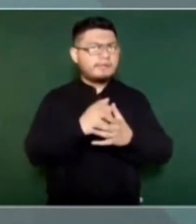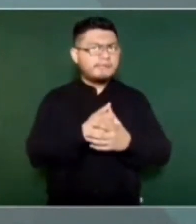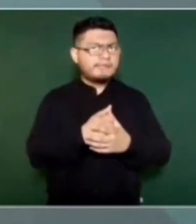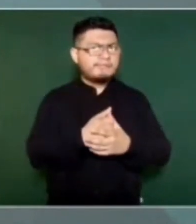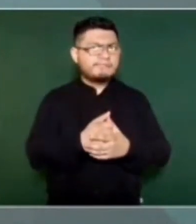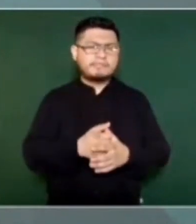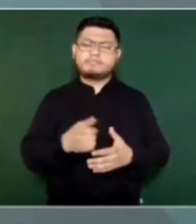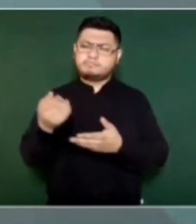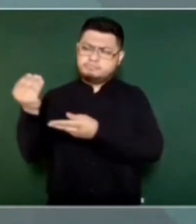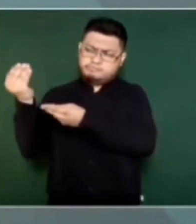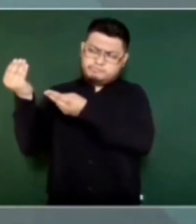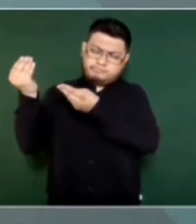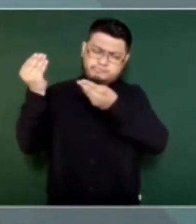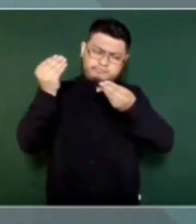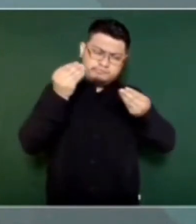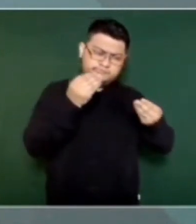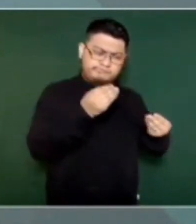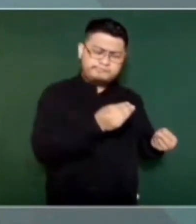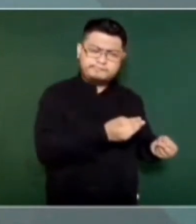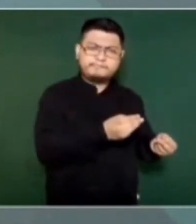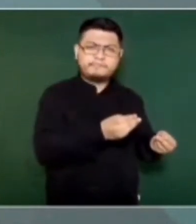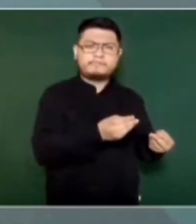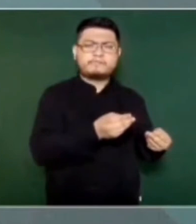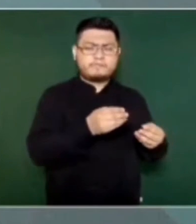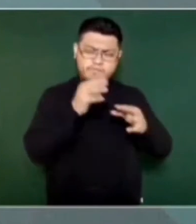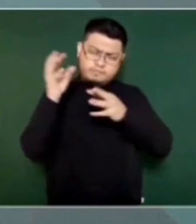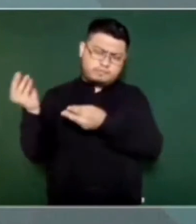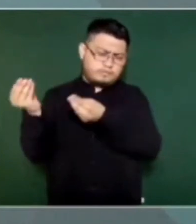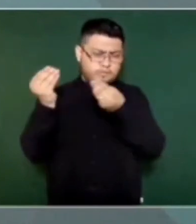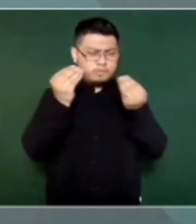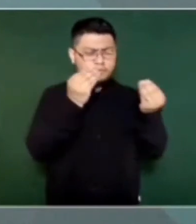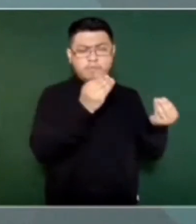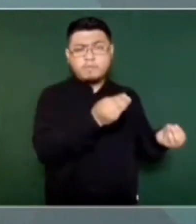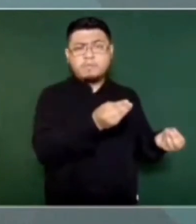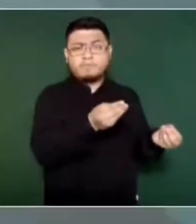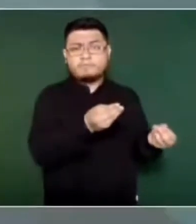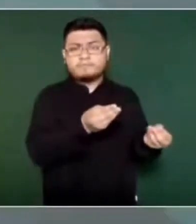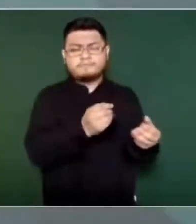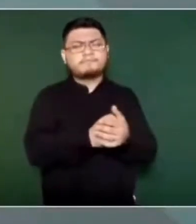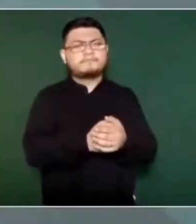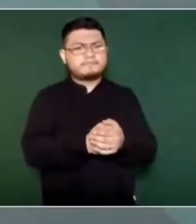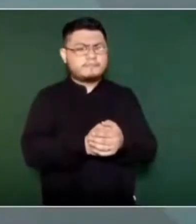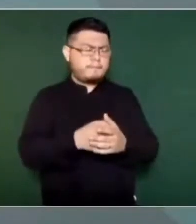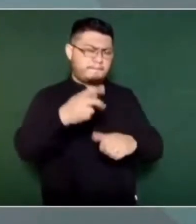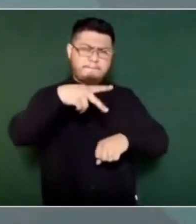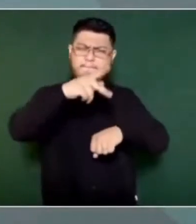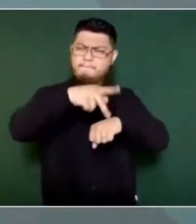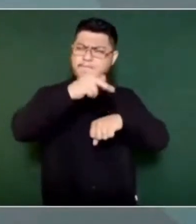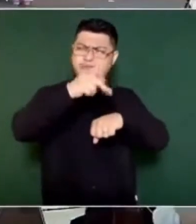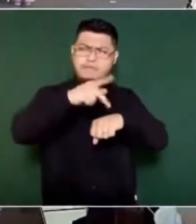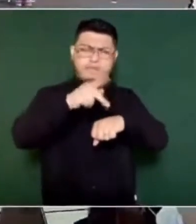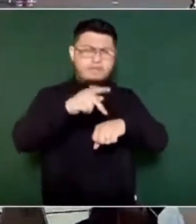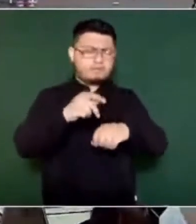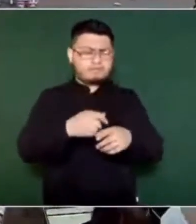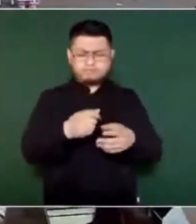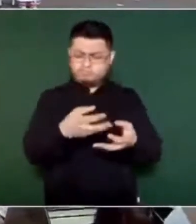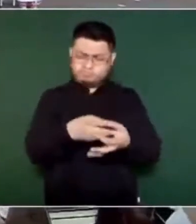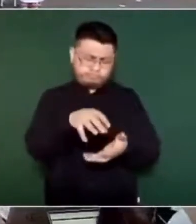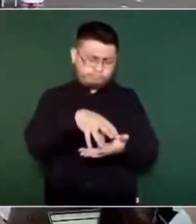piedras, balasto